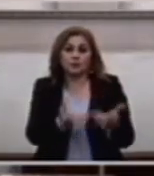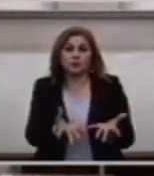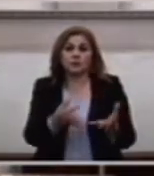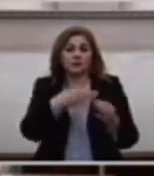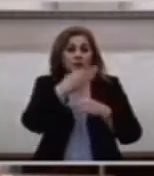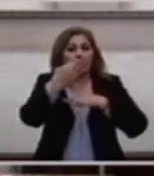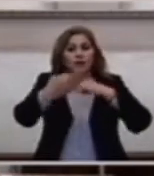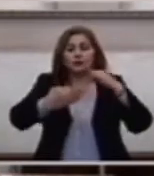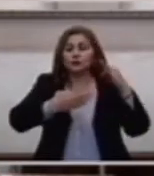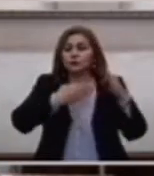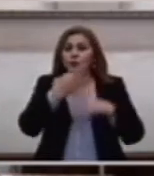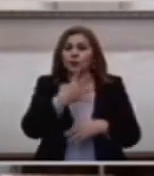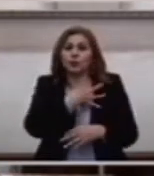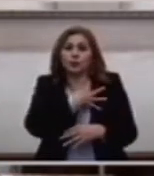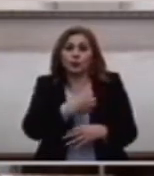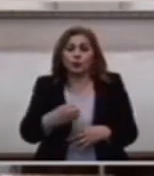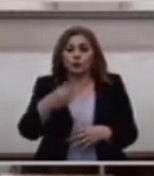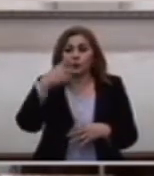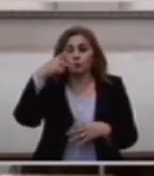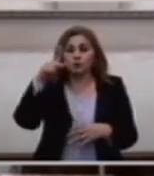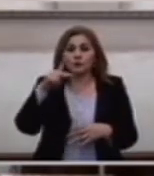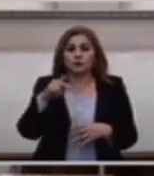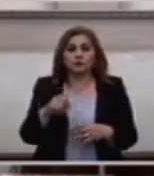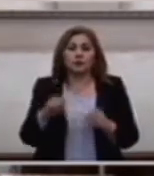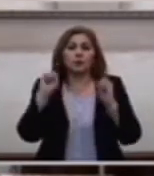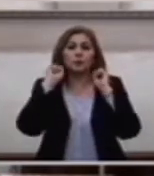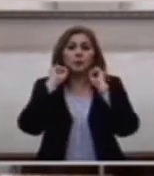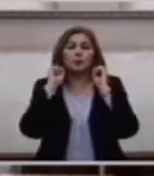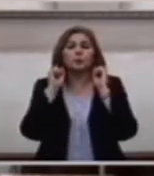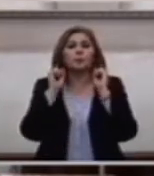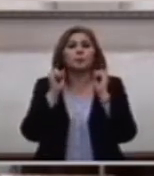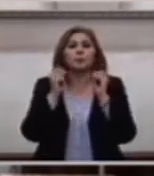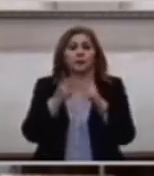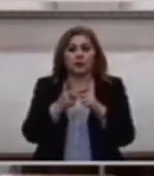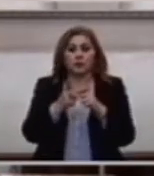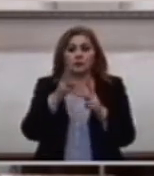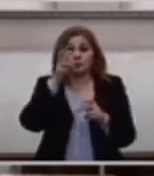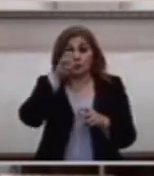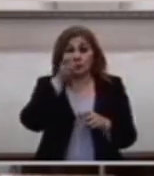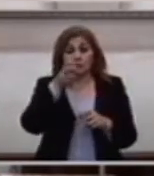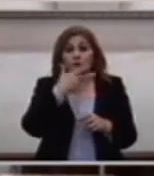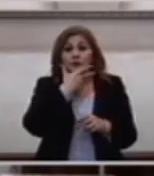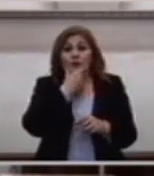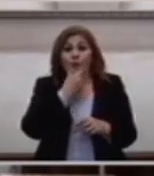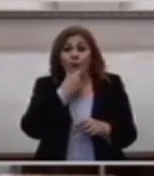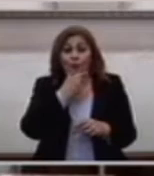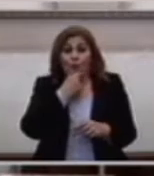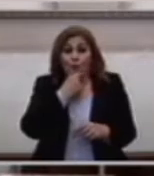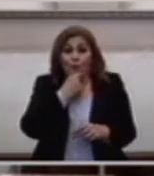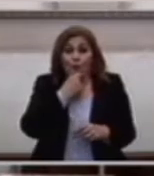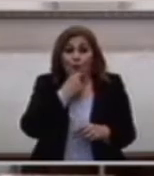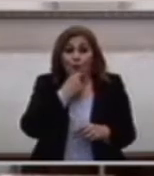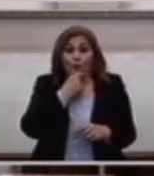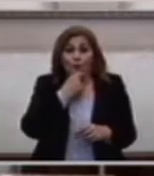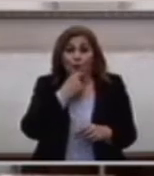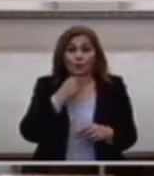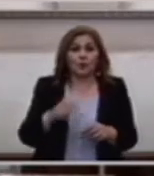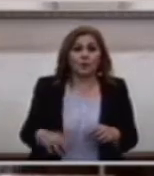San Pedro San Este hombre De carácter impetuoso